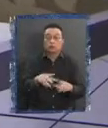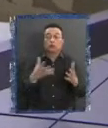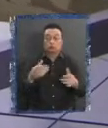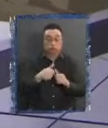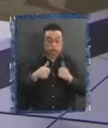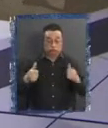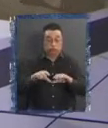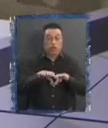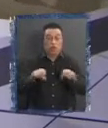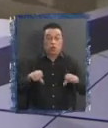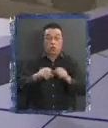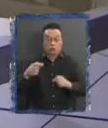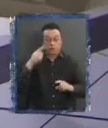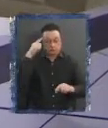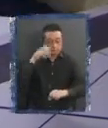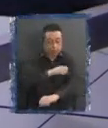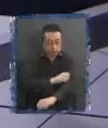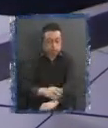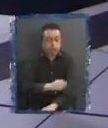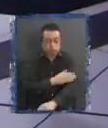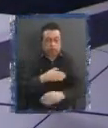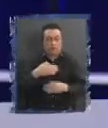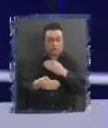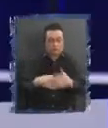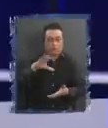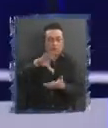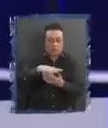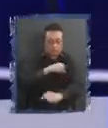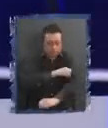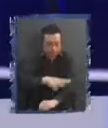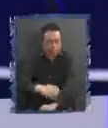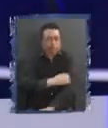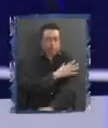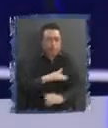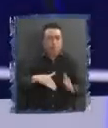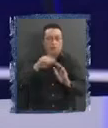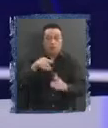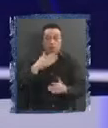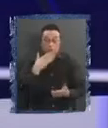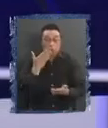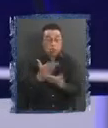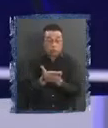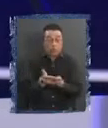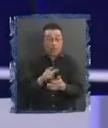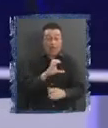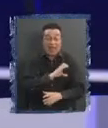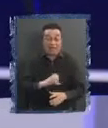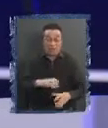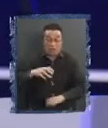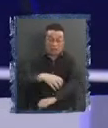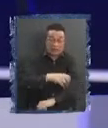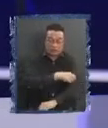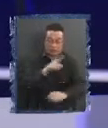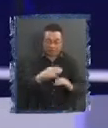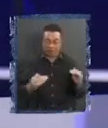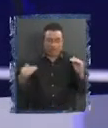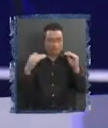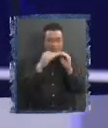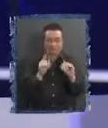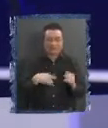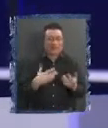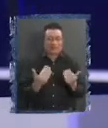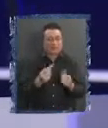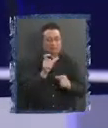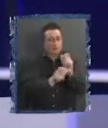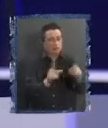acuerdo en necesidad de descentralizar avanzar hacia un país descentralizado a mi modo de ver esta propuesta de estado regional no va en sintonía con lo que necesita la ciudadanía